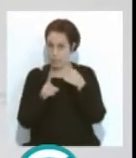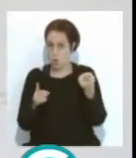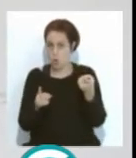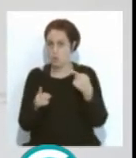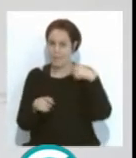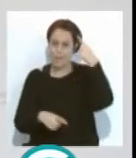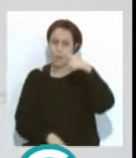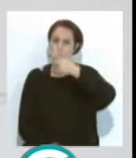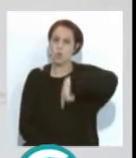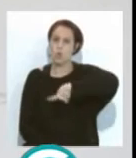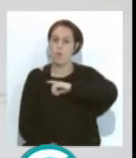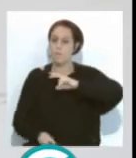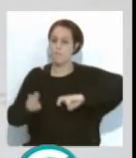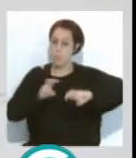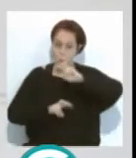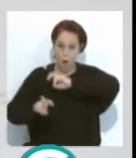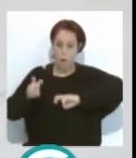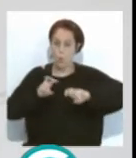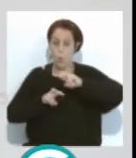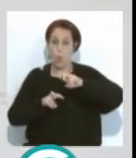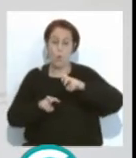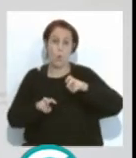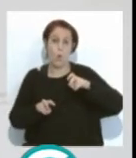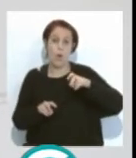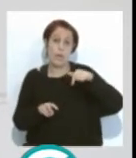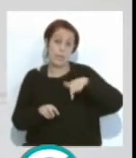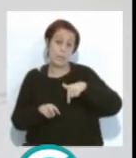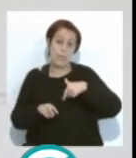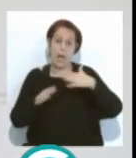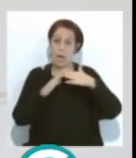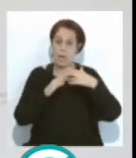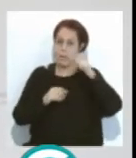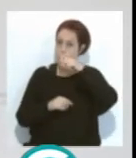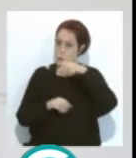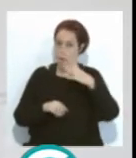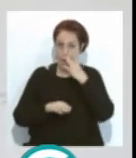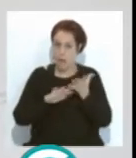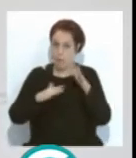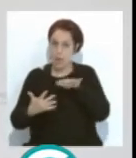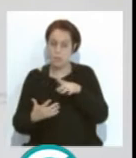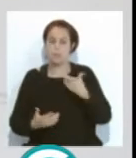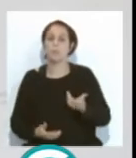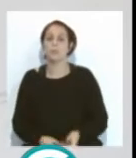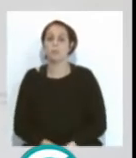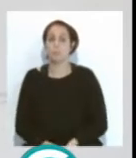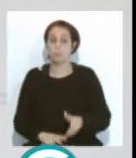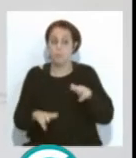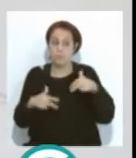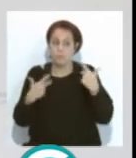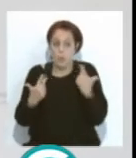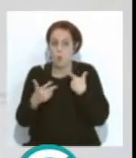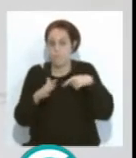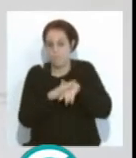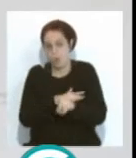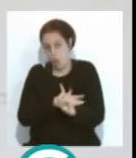sabéis estamos buscando y pretendiendo con esta casa museo del carnaval y no obstante permitidme que no entre más en